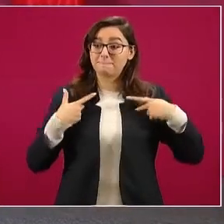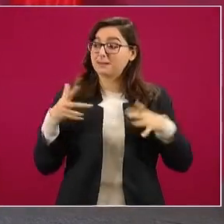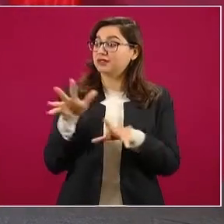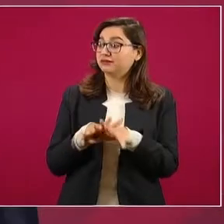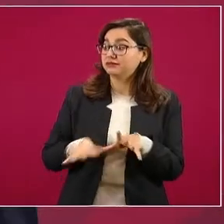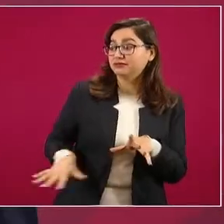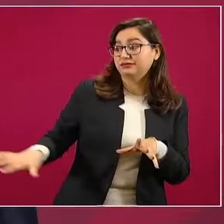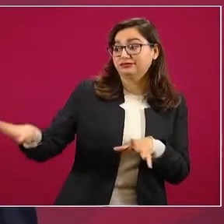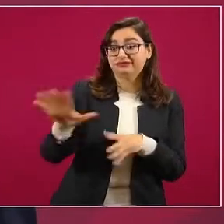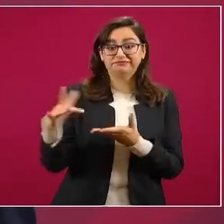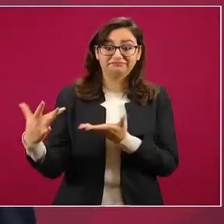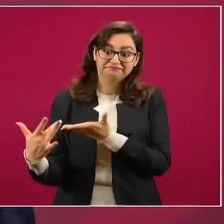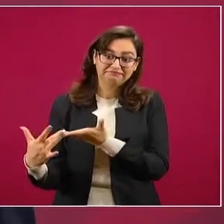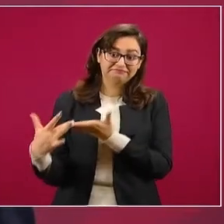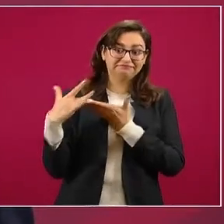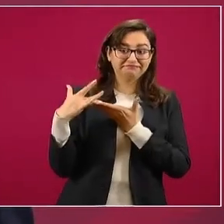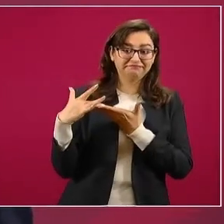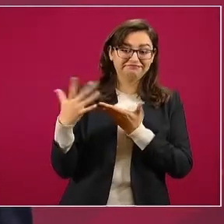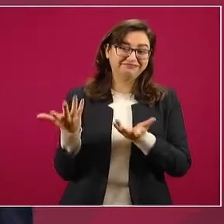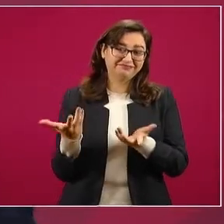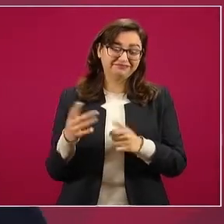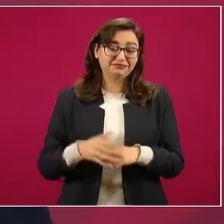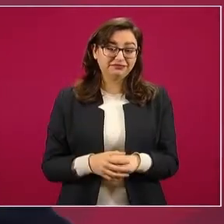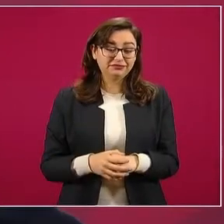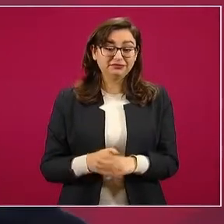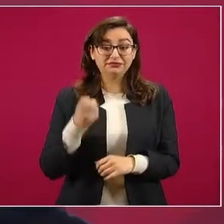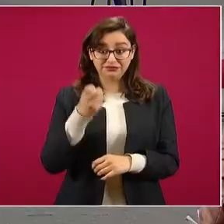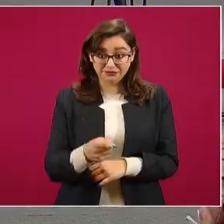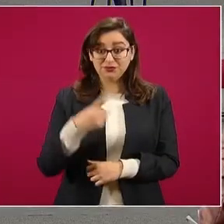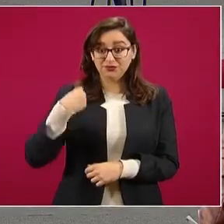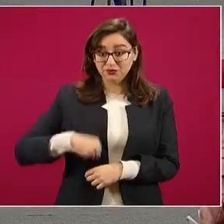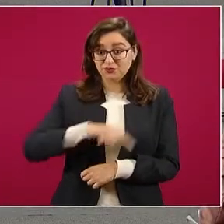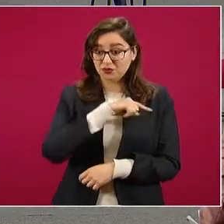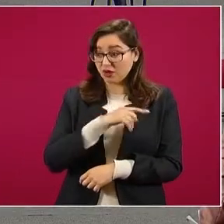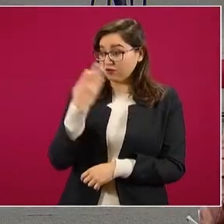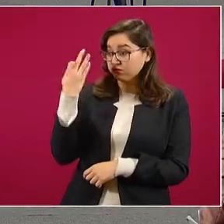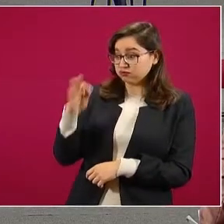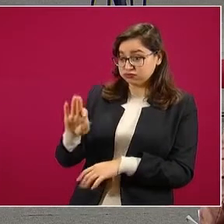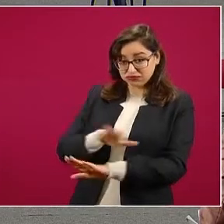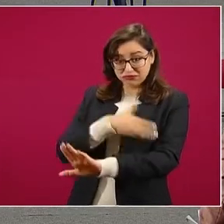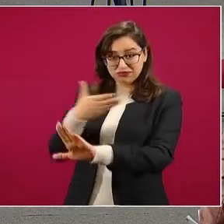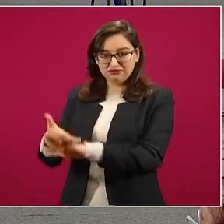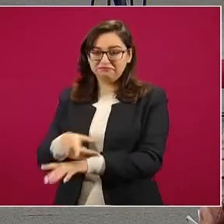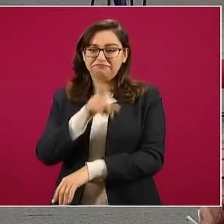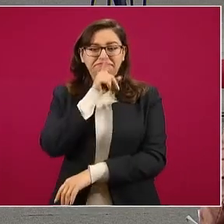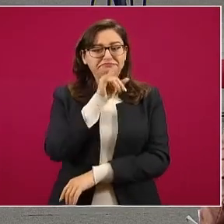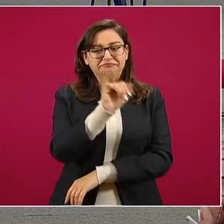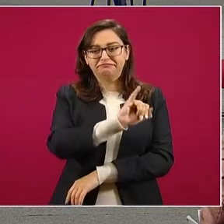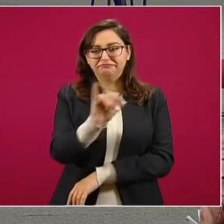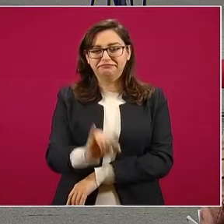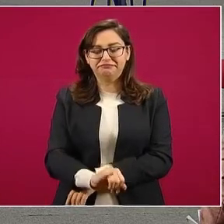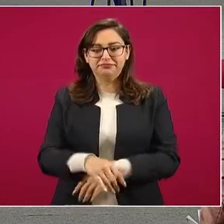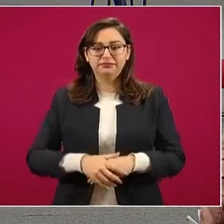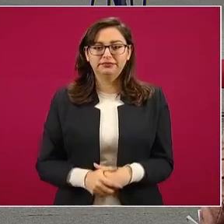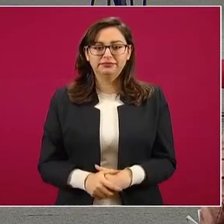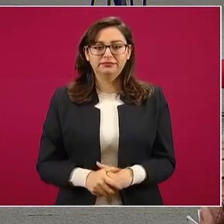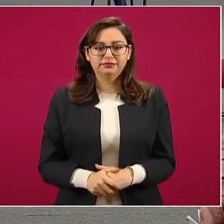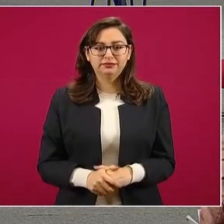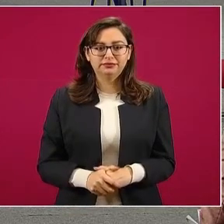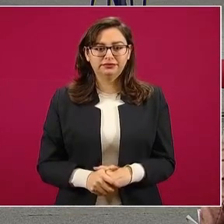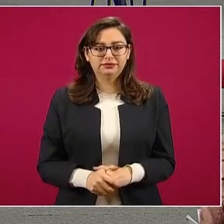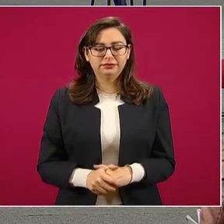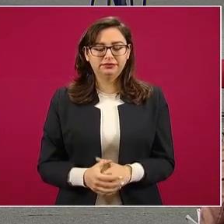por lo mismo nunca vamos nosotros a traicionar al pueblo. ¿Cuántos son de cinco pesos? Veinte. Veinte.